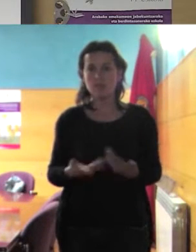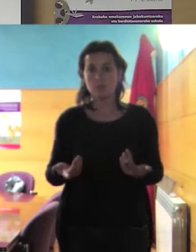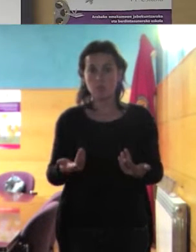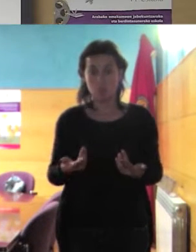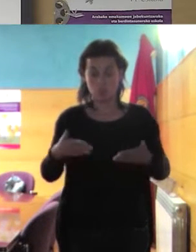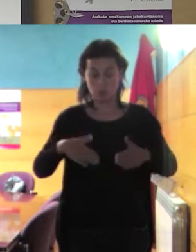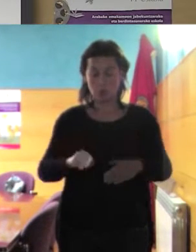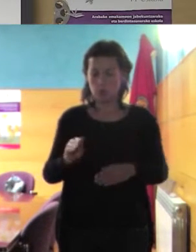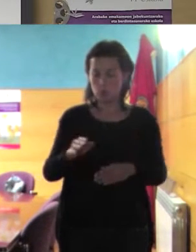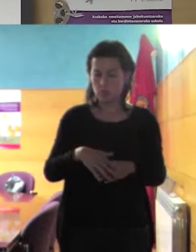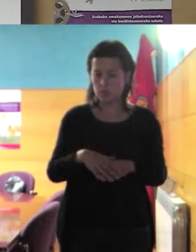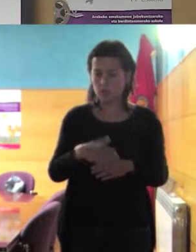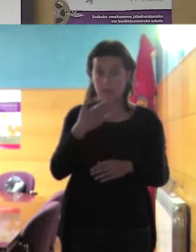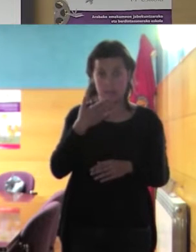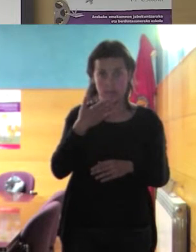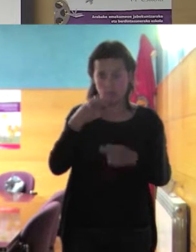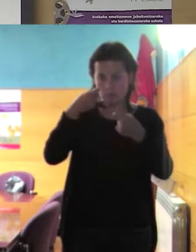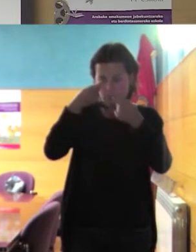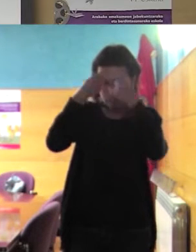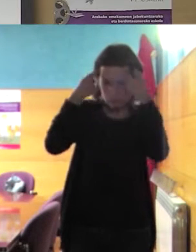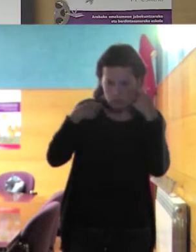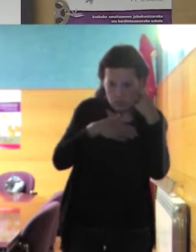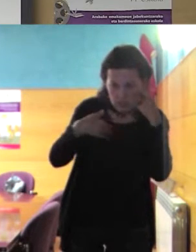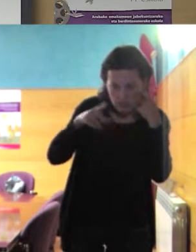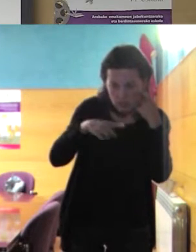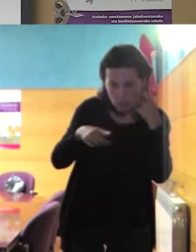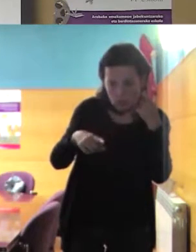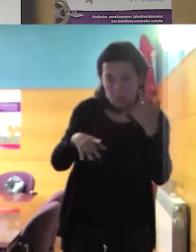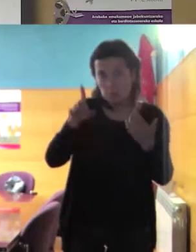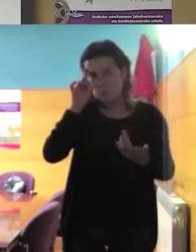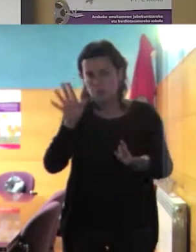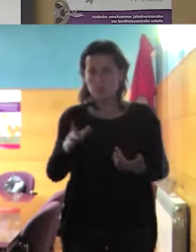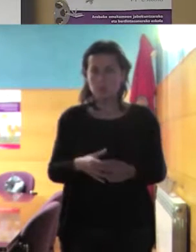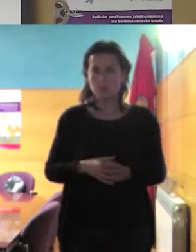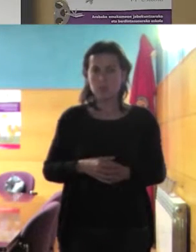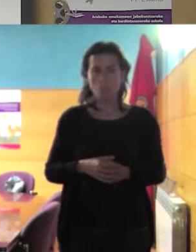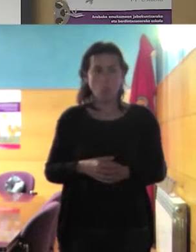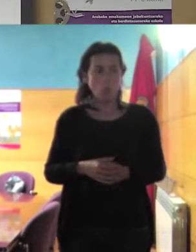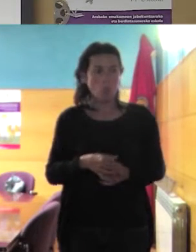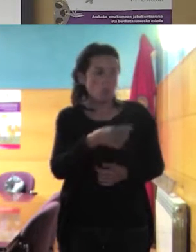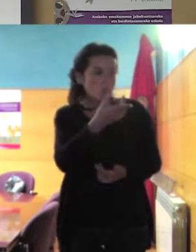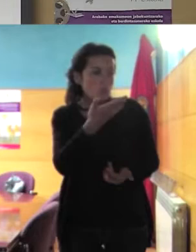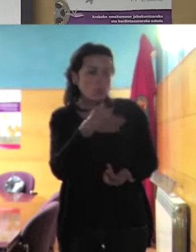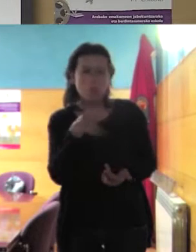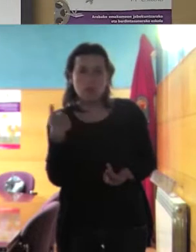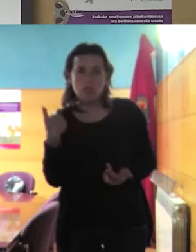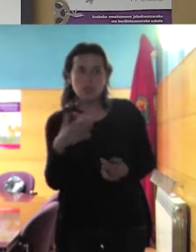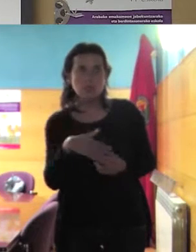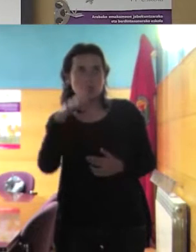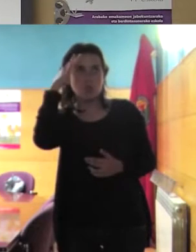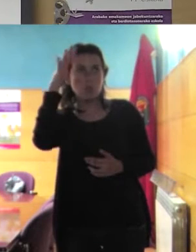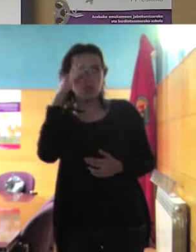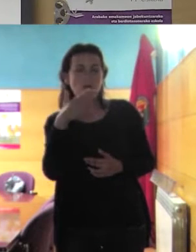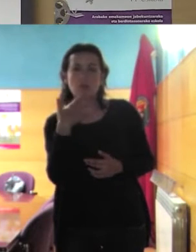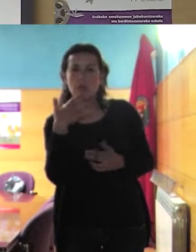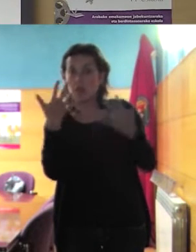quieres poner el pañuelo con 10 años tampoco sé yo y tú te quieres poner pues no sé pensamos en una chavala de 10 años